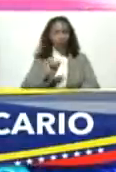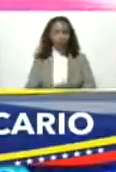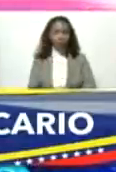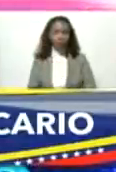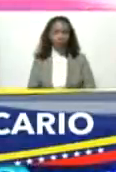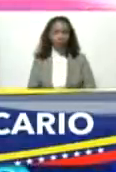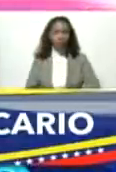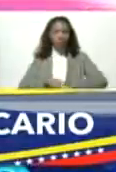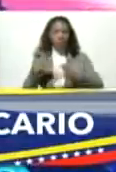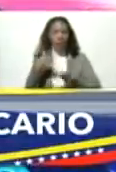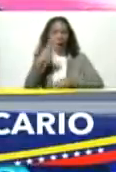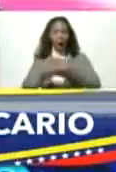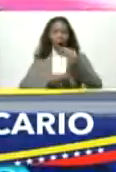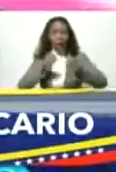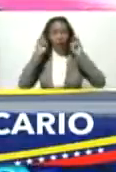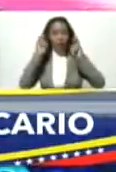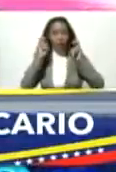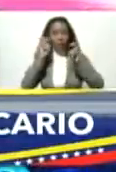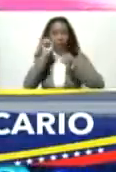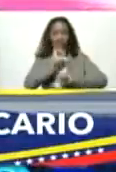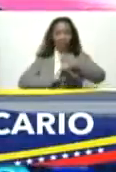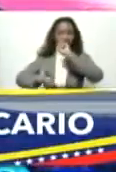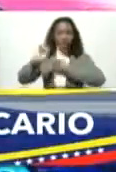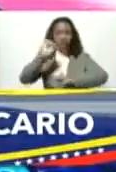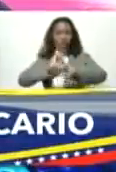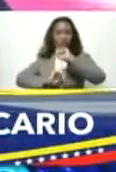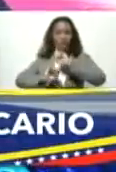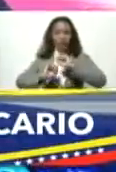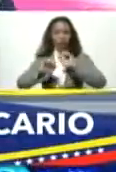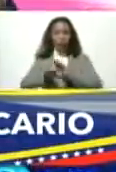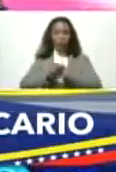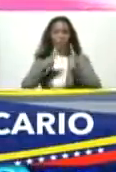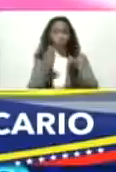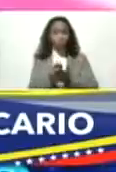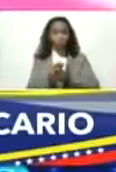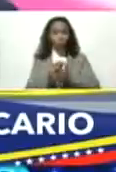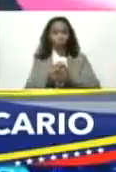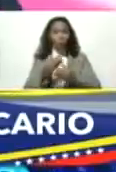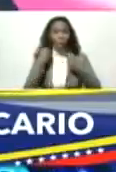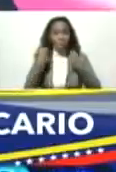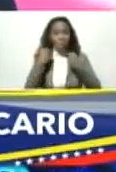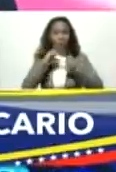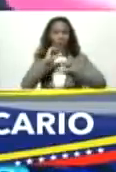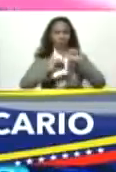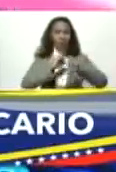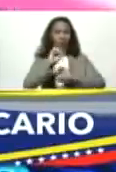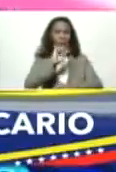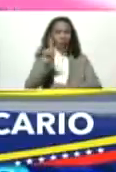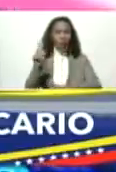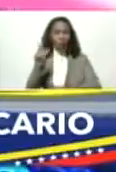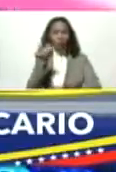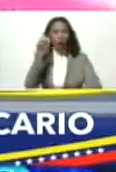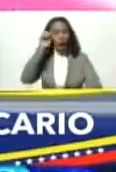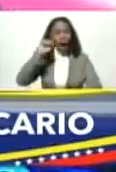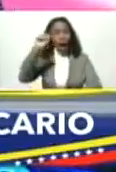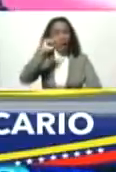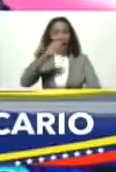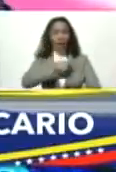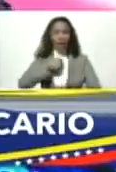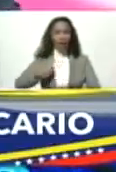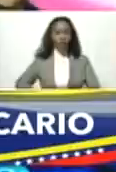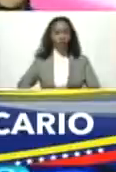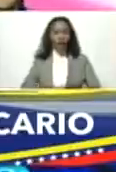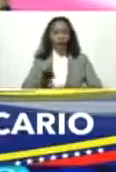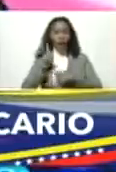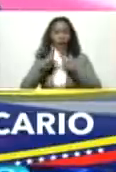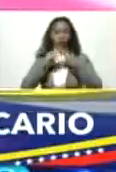que es la región vanguardia en el mundo para el siglo XXI. El Asia y China. Asia,